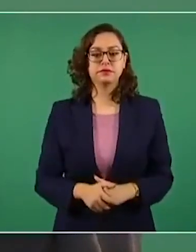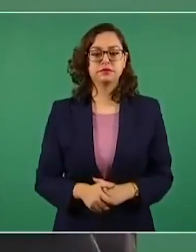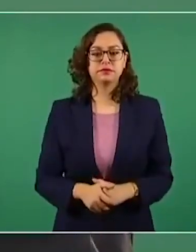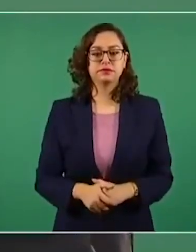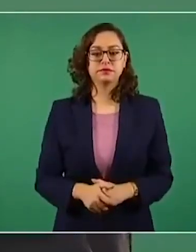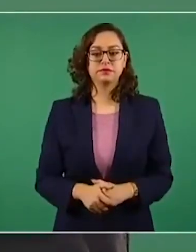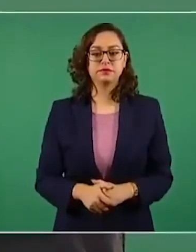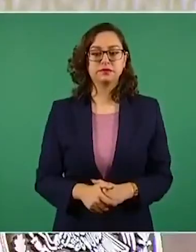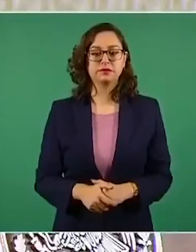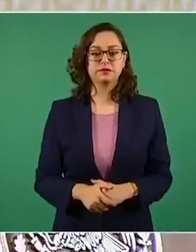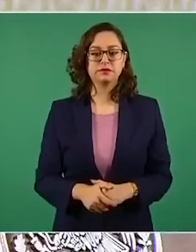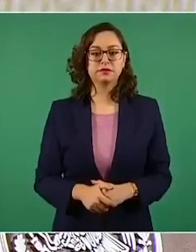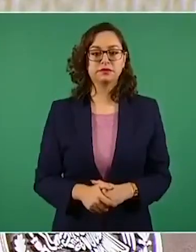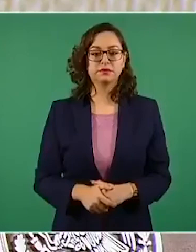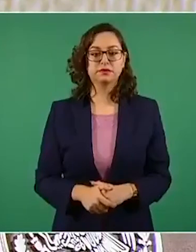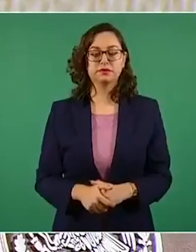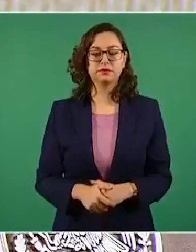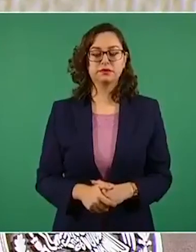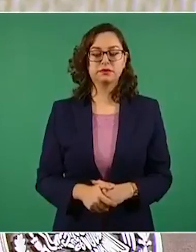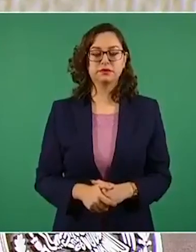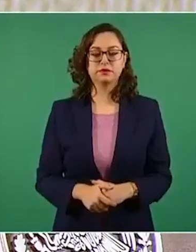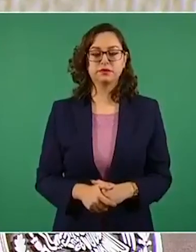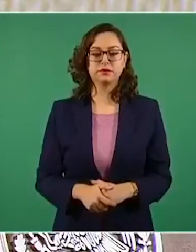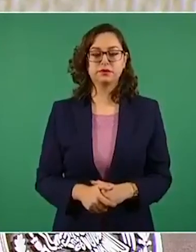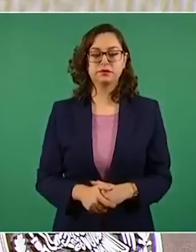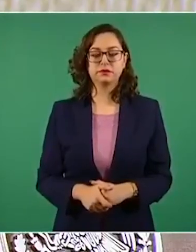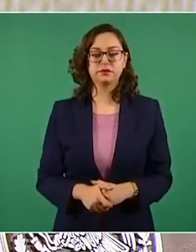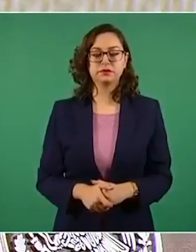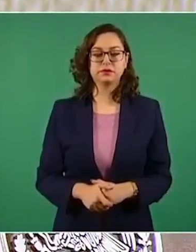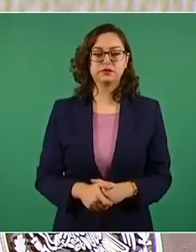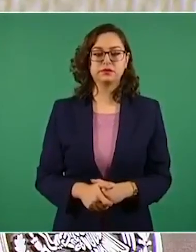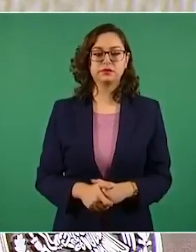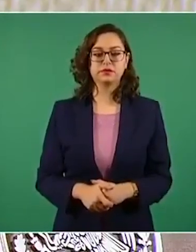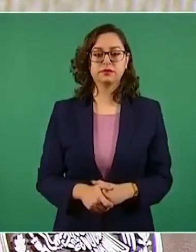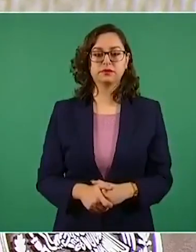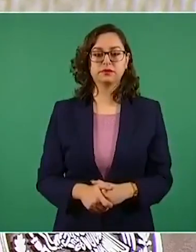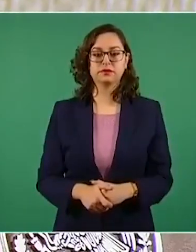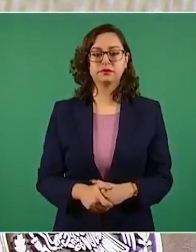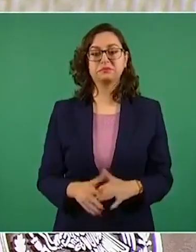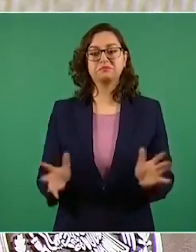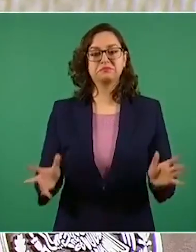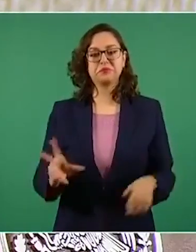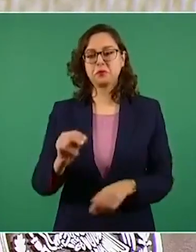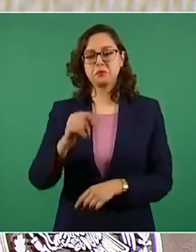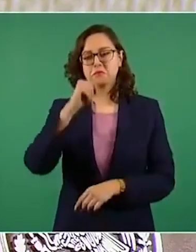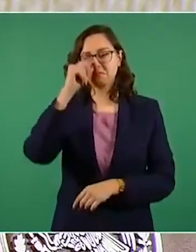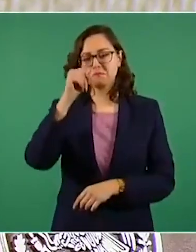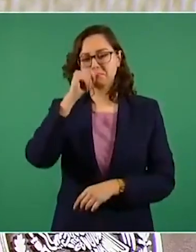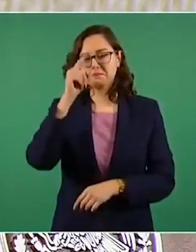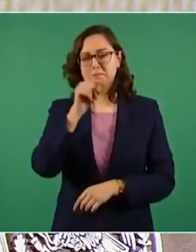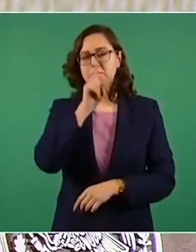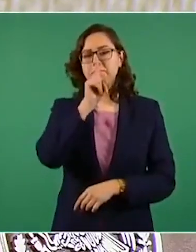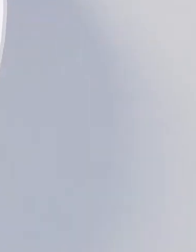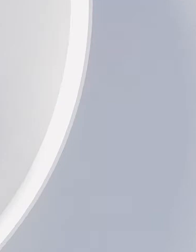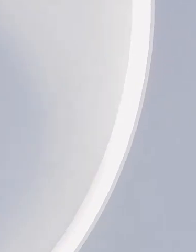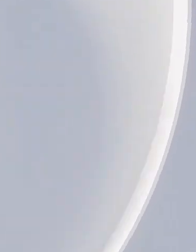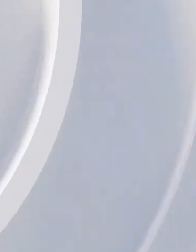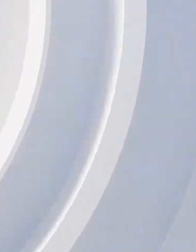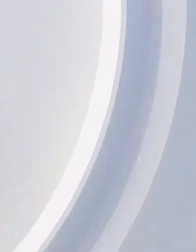del mundo con cuatro medallas de bronce en halterofilia, tiro con arco, natación y fútbol.